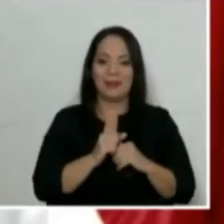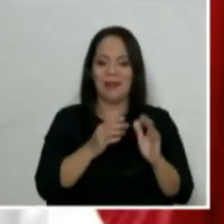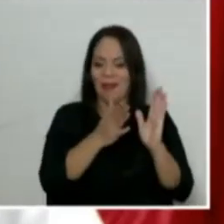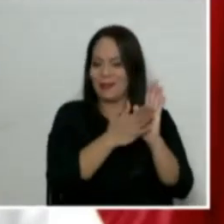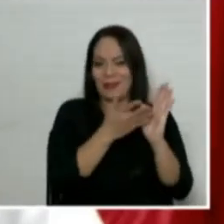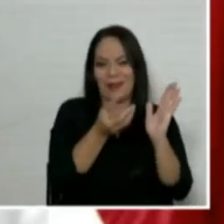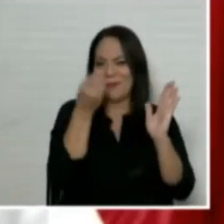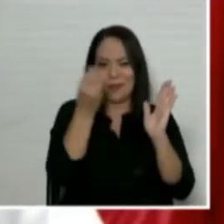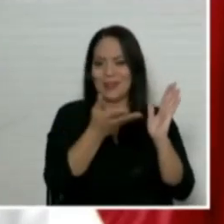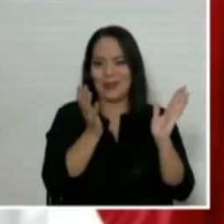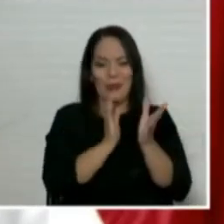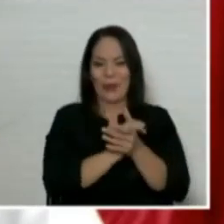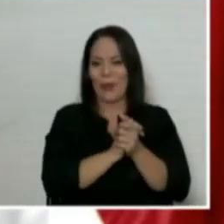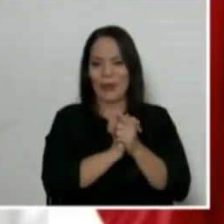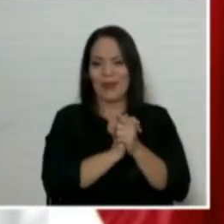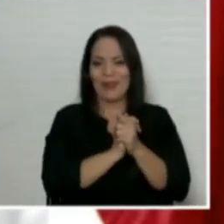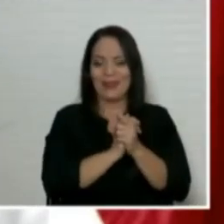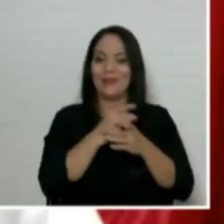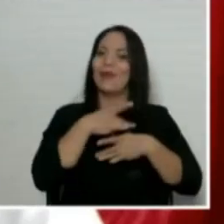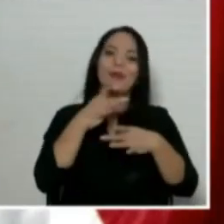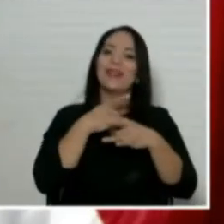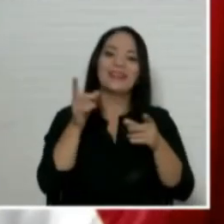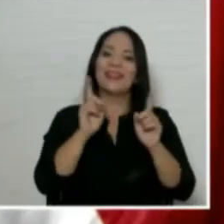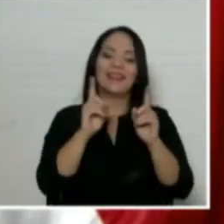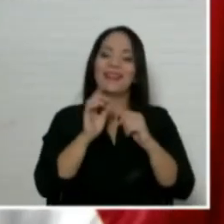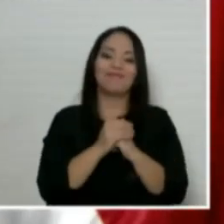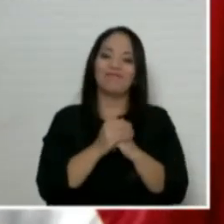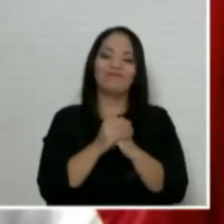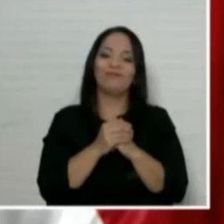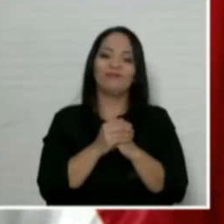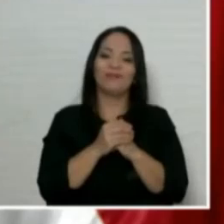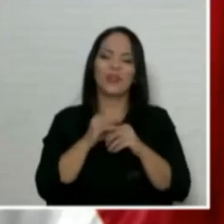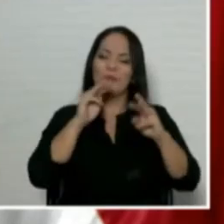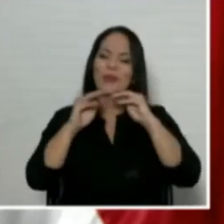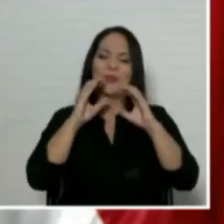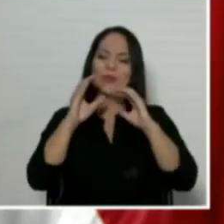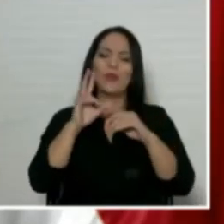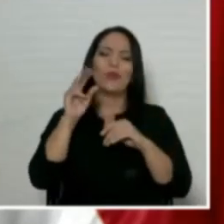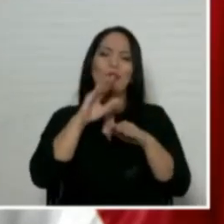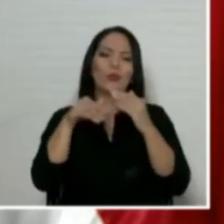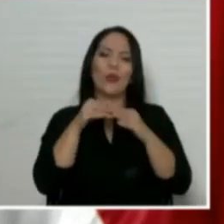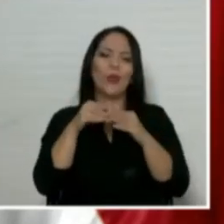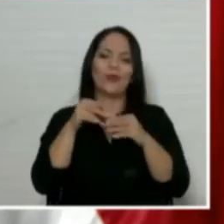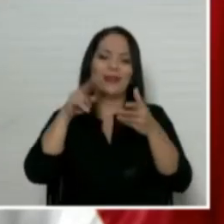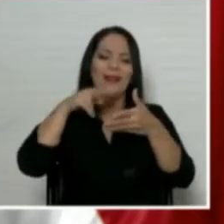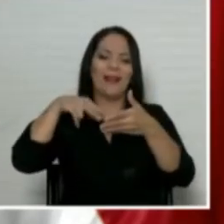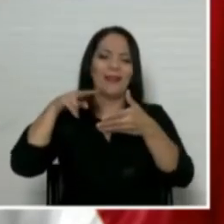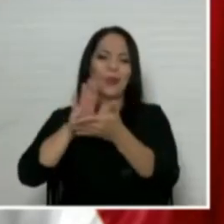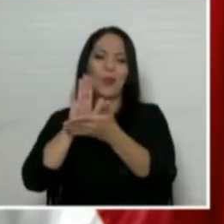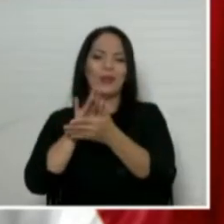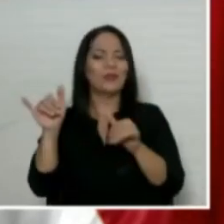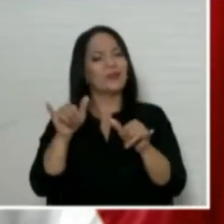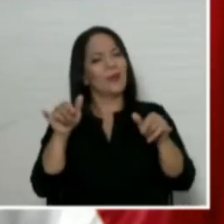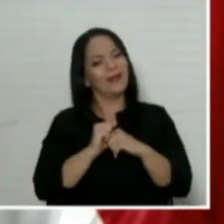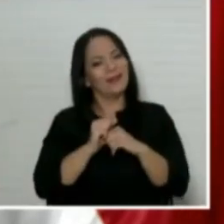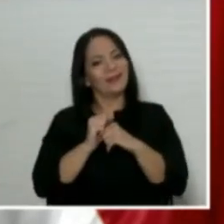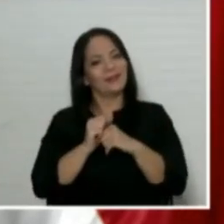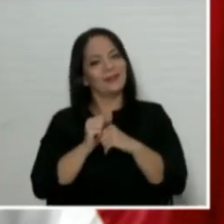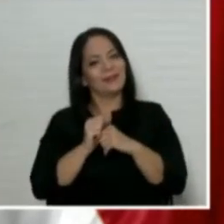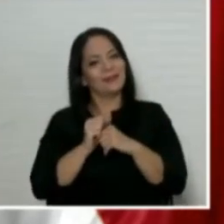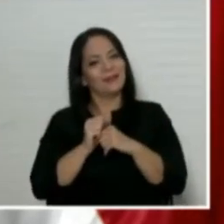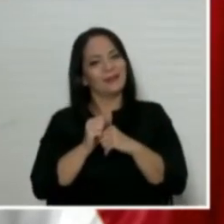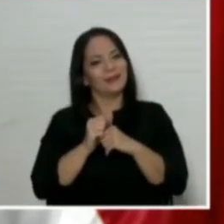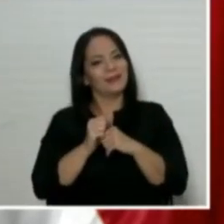interesante. No todos leen los mismos documentos de la misma manera, para decirlo diplomáticamente.